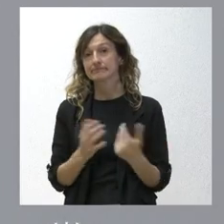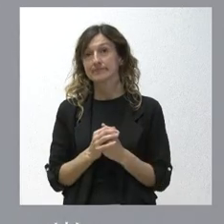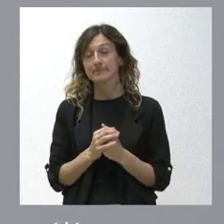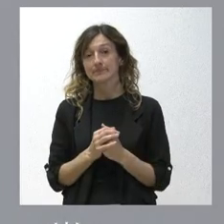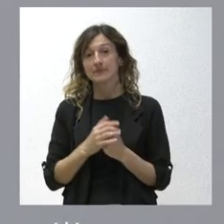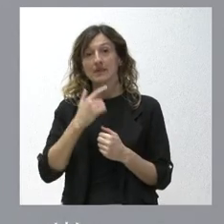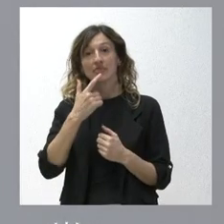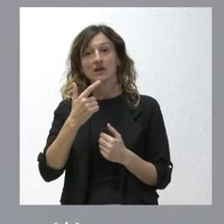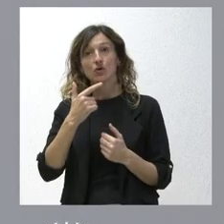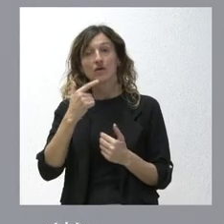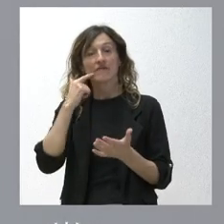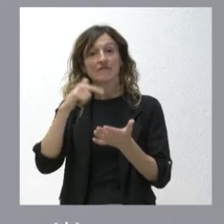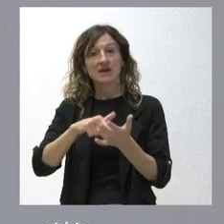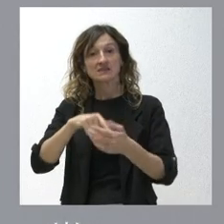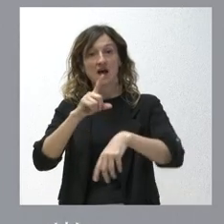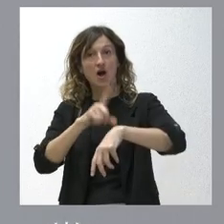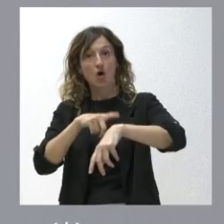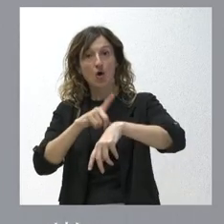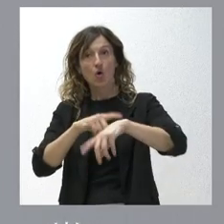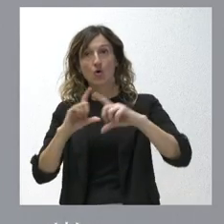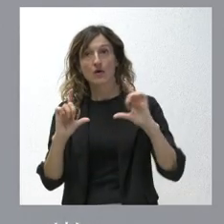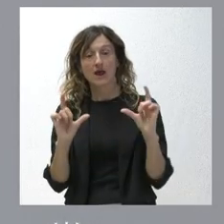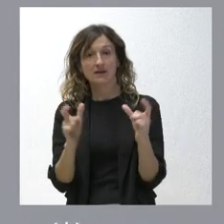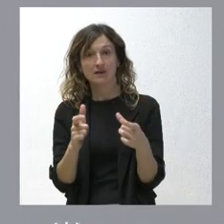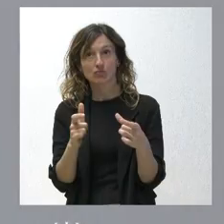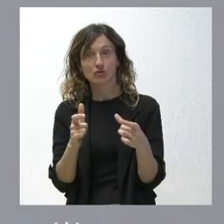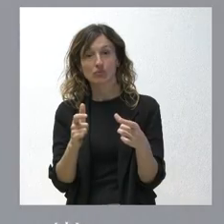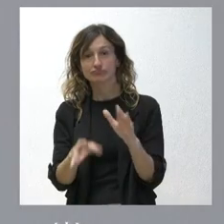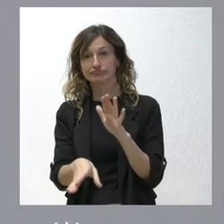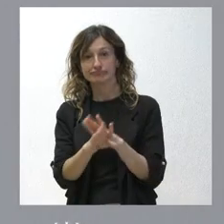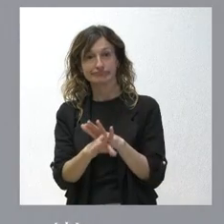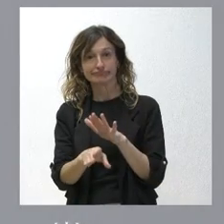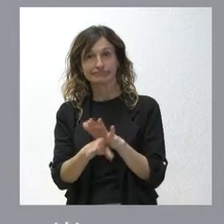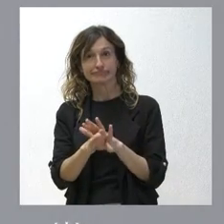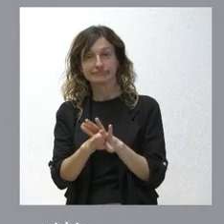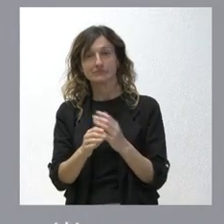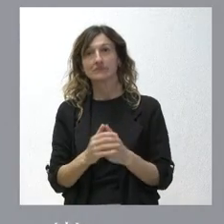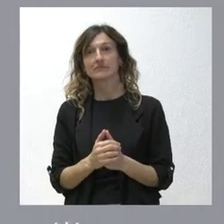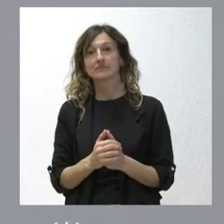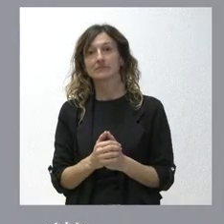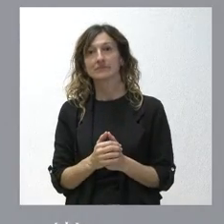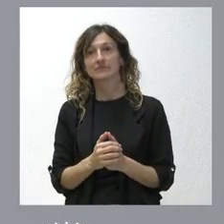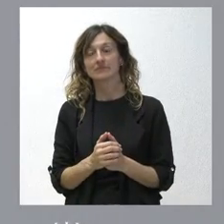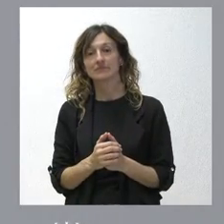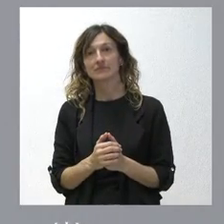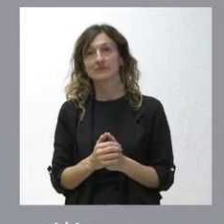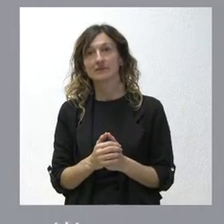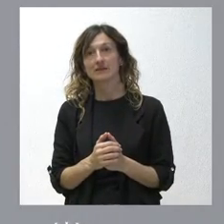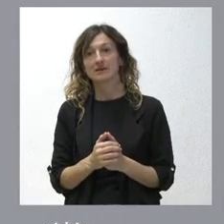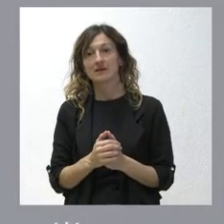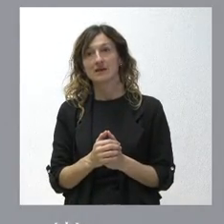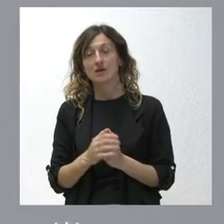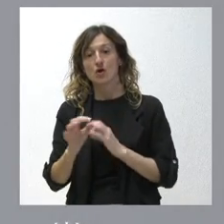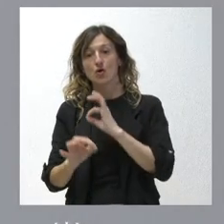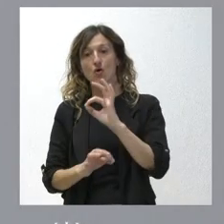decir que la fecha y hora que tenía reservada para esas reuniones la mantengo no se la voy a dar a ninguna otra organización para si